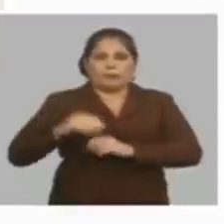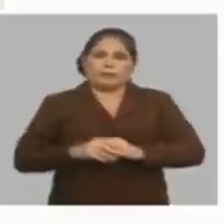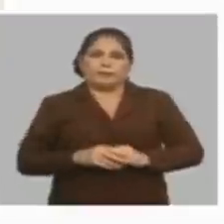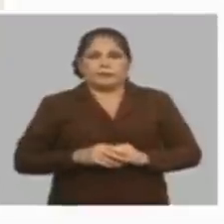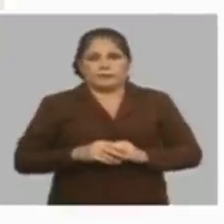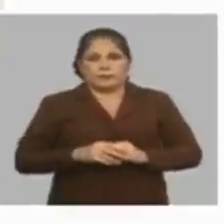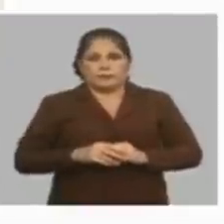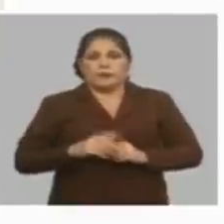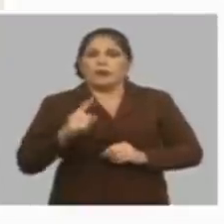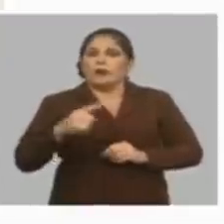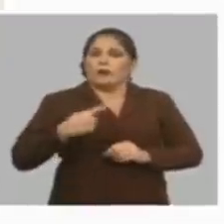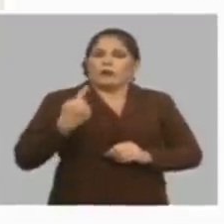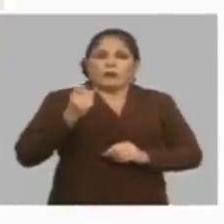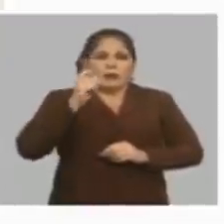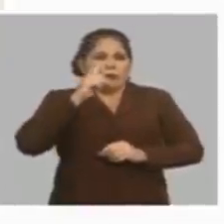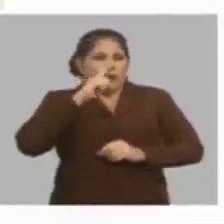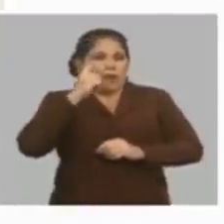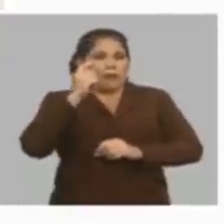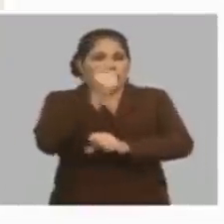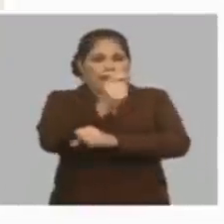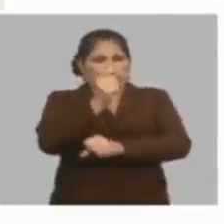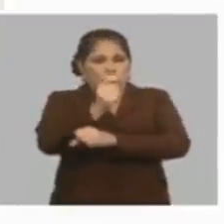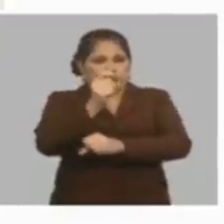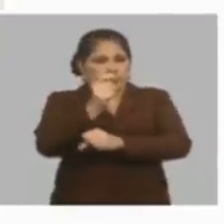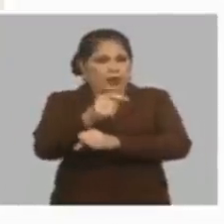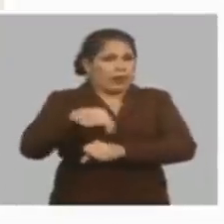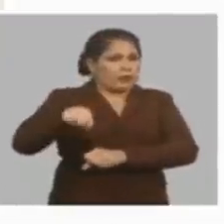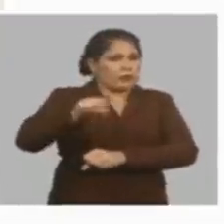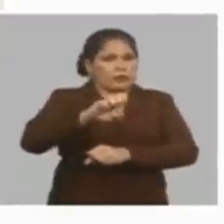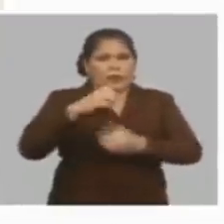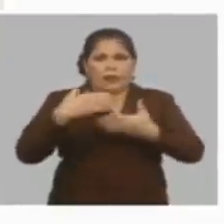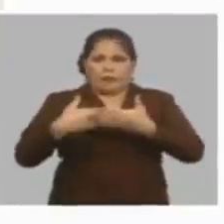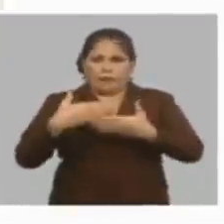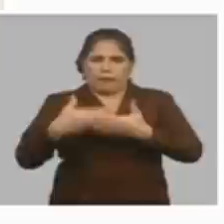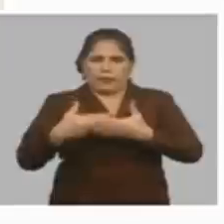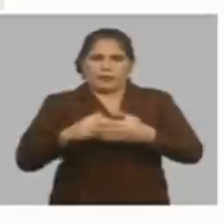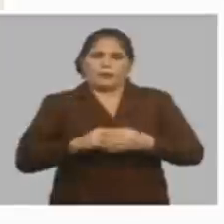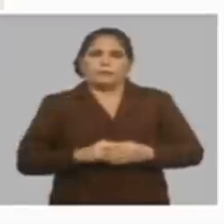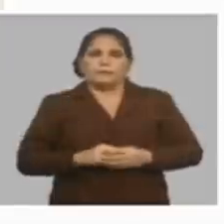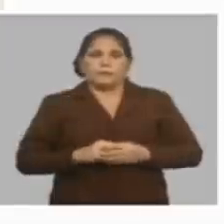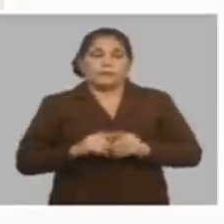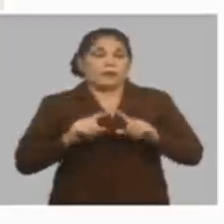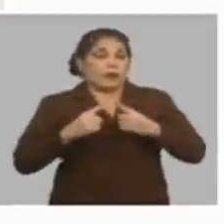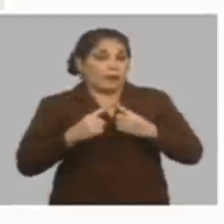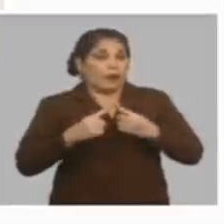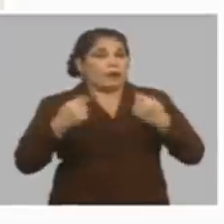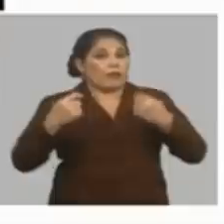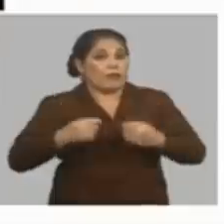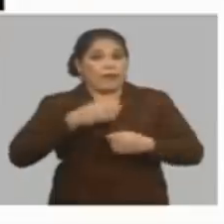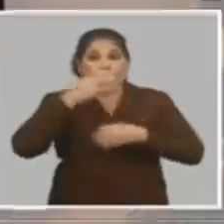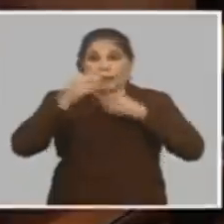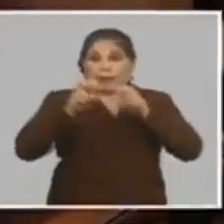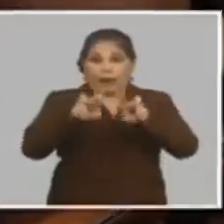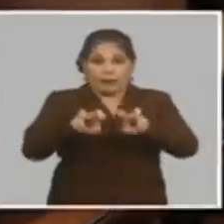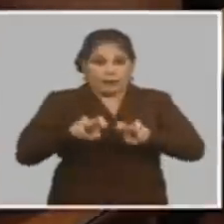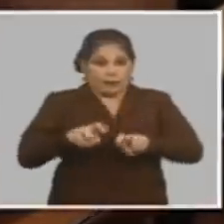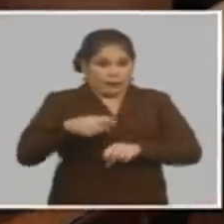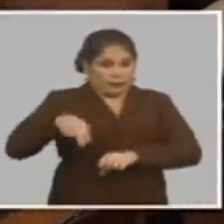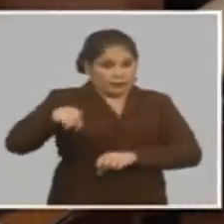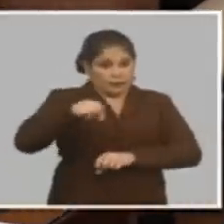ya nosotros terminamos la capacitación con el sistema empresarial pero estamos hablando aquí en asamblea